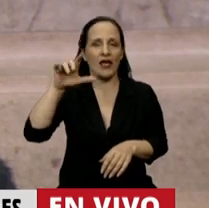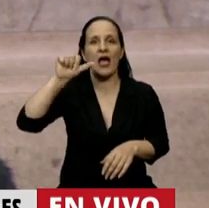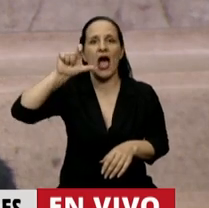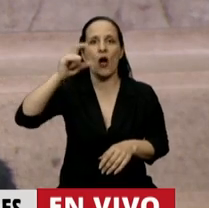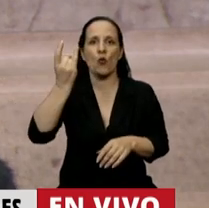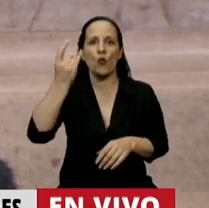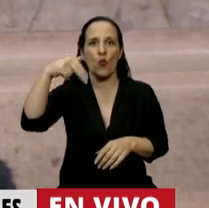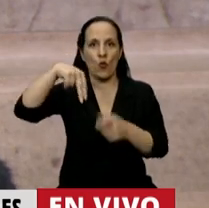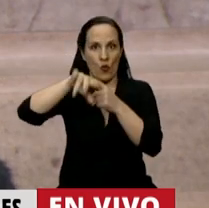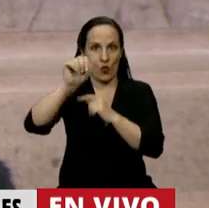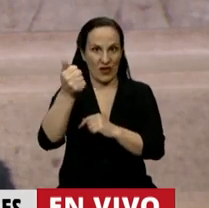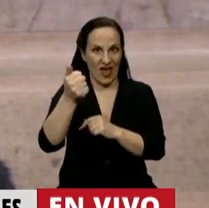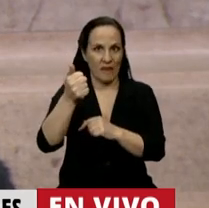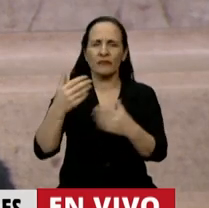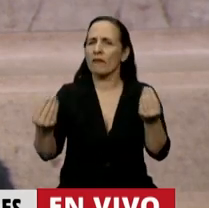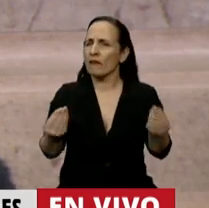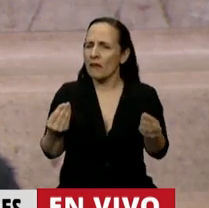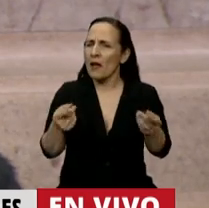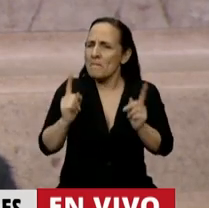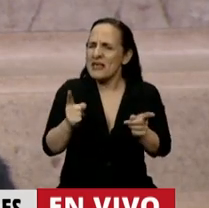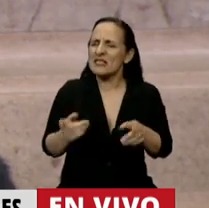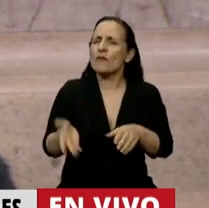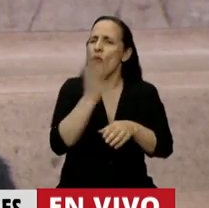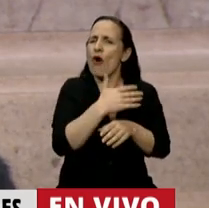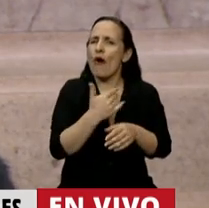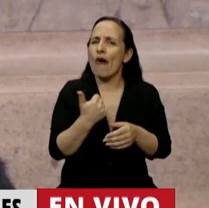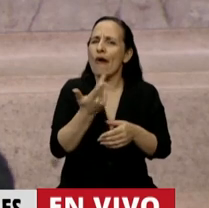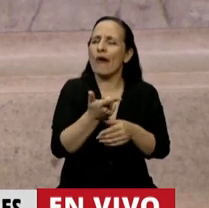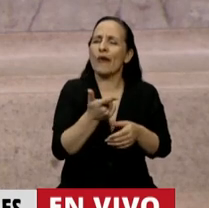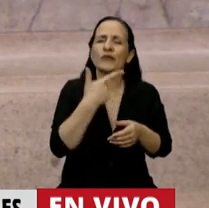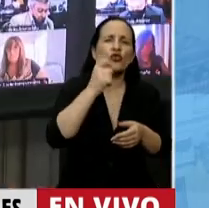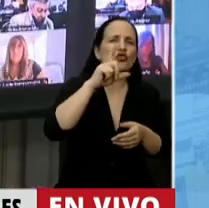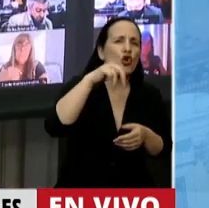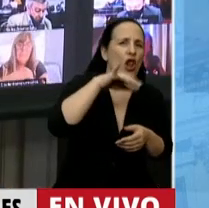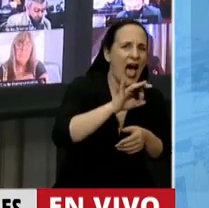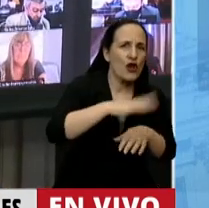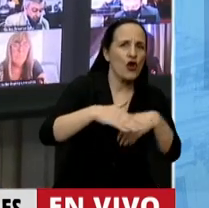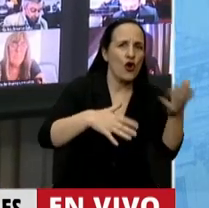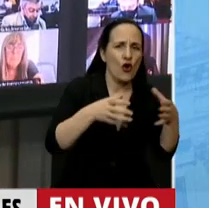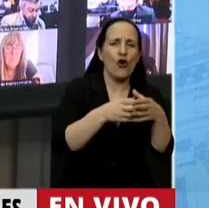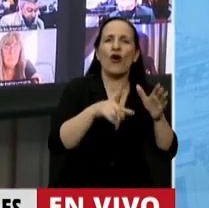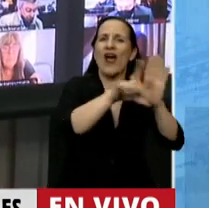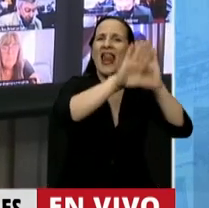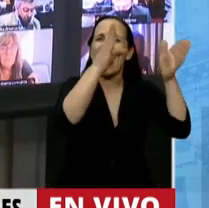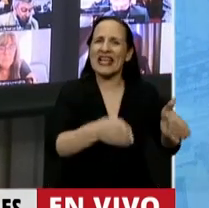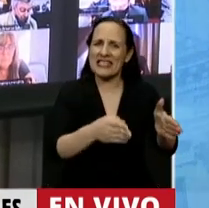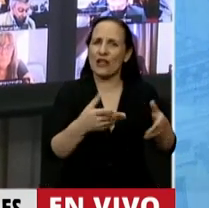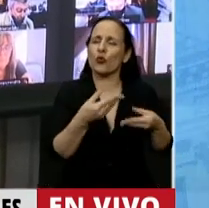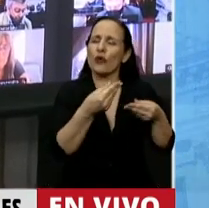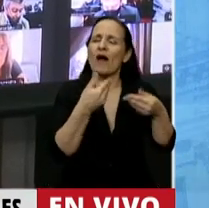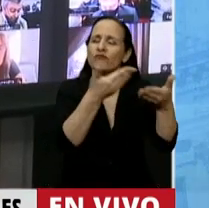sumarme a la presentación que ya han hecho el legislador Gabriel Solano del Frente de Izquierda en la Legislatura de la Ciudad,